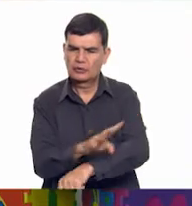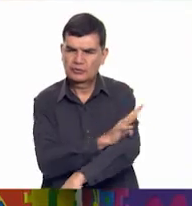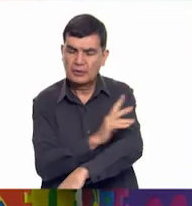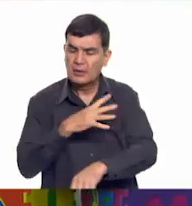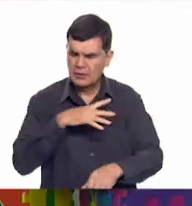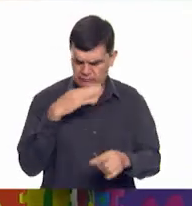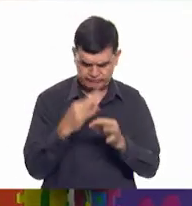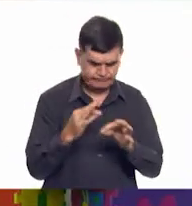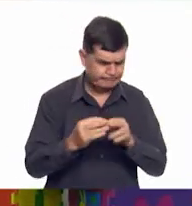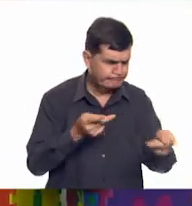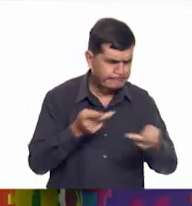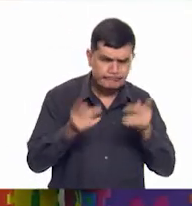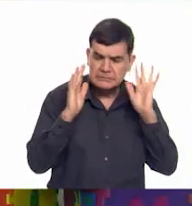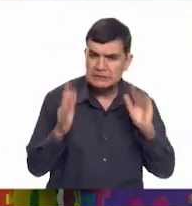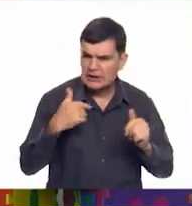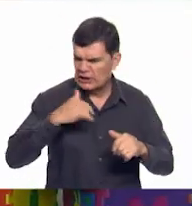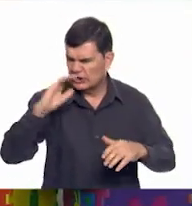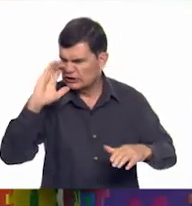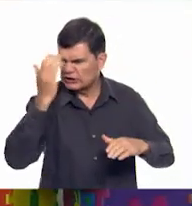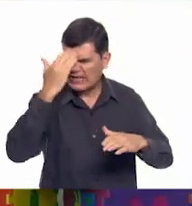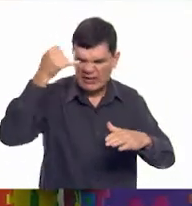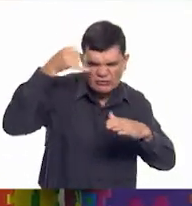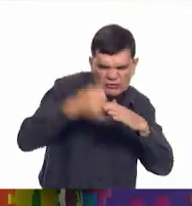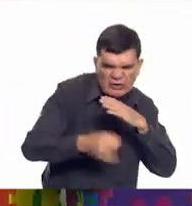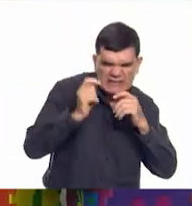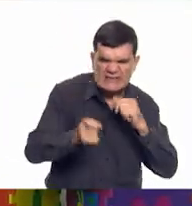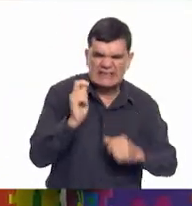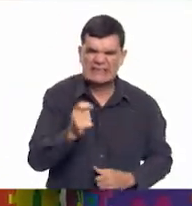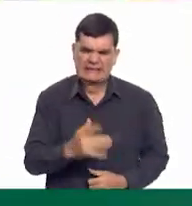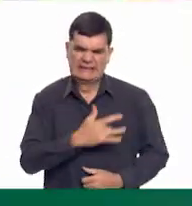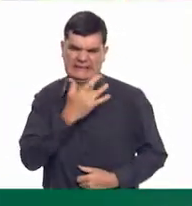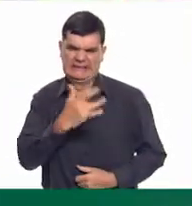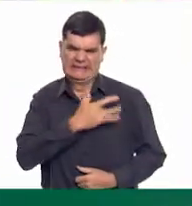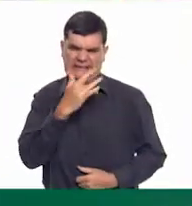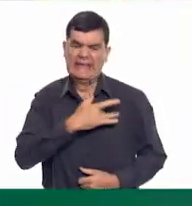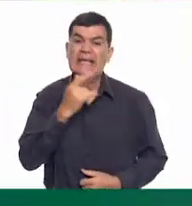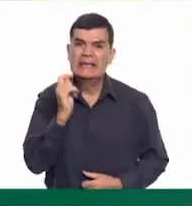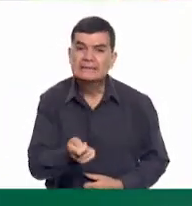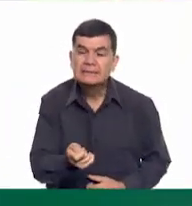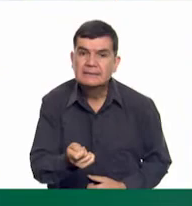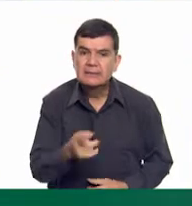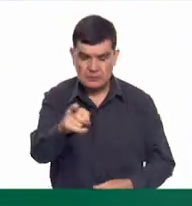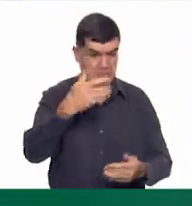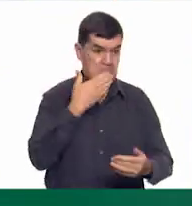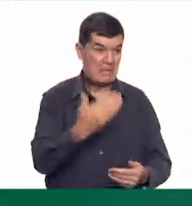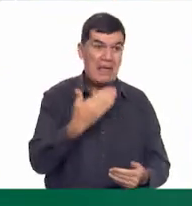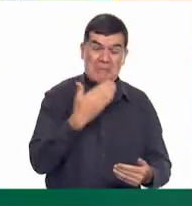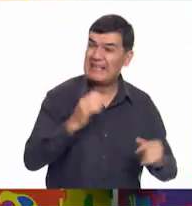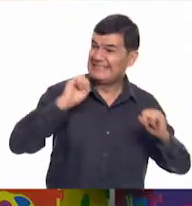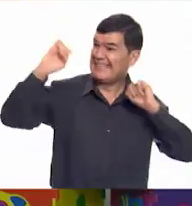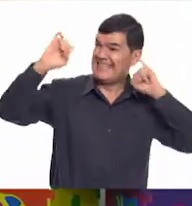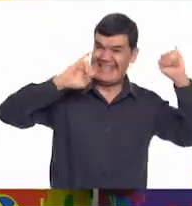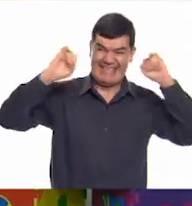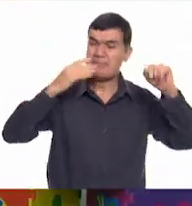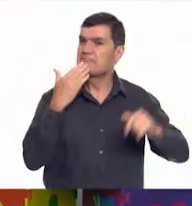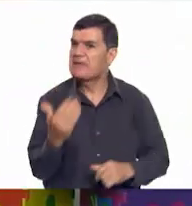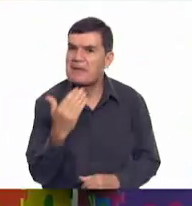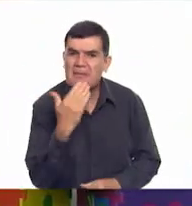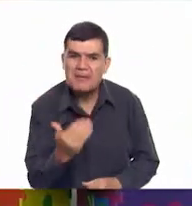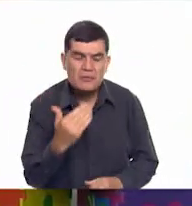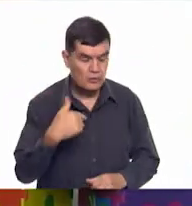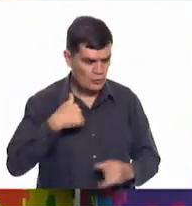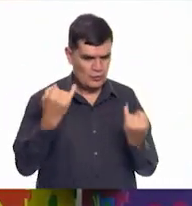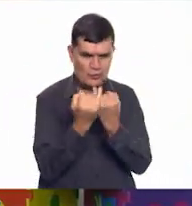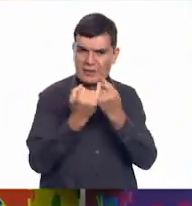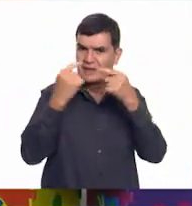listos para seguir explorando y conociendo más sobre los sentimientos? ¡Sí! ¡Ah, muy bien, muy bien! Nosotros aquí también y